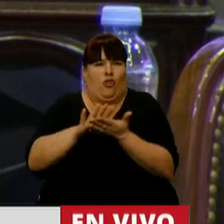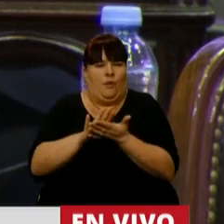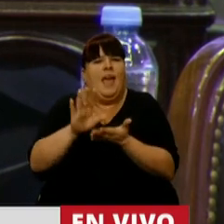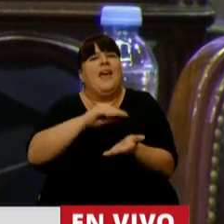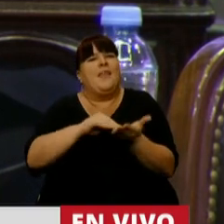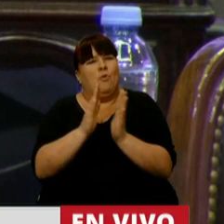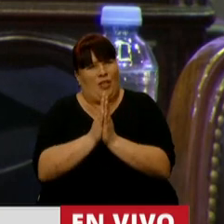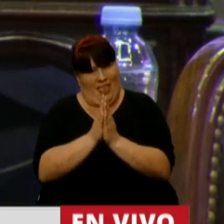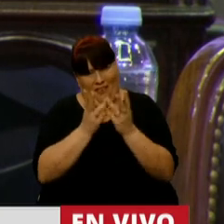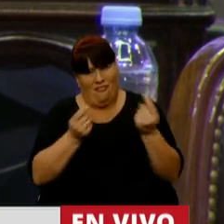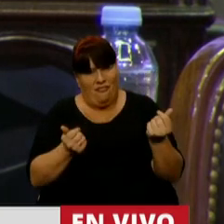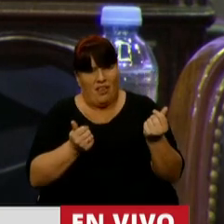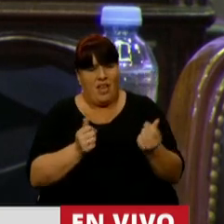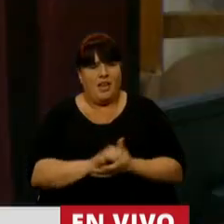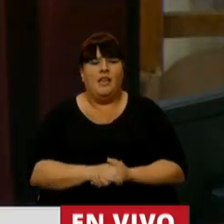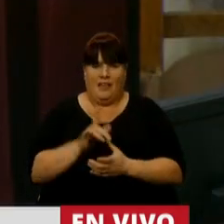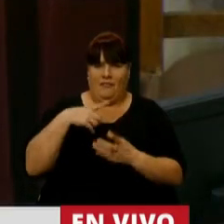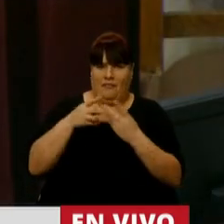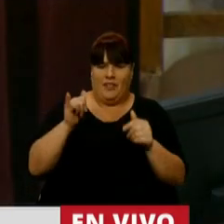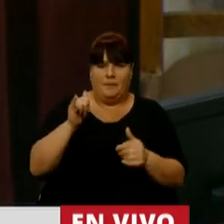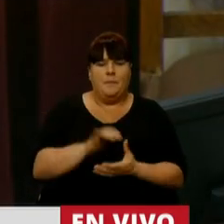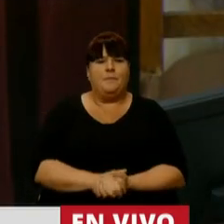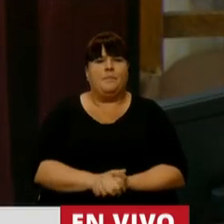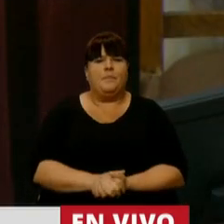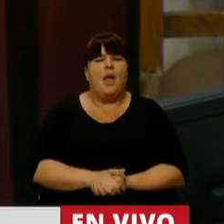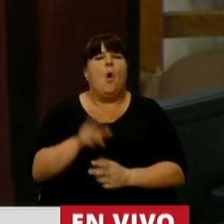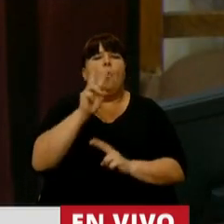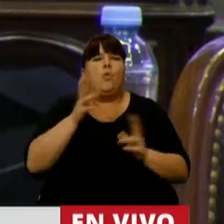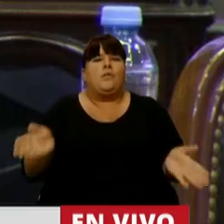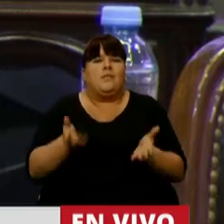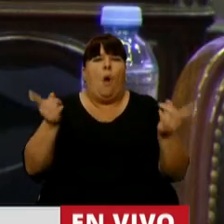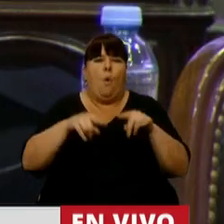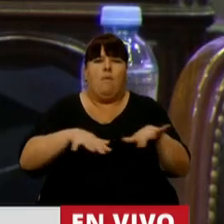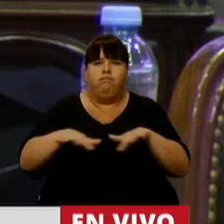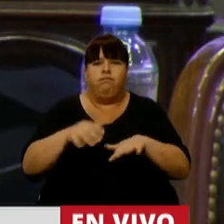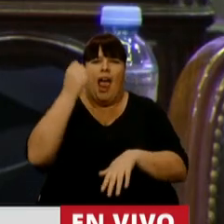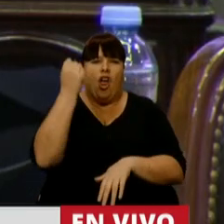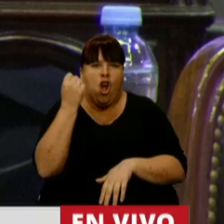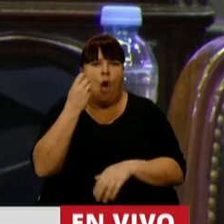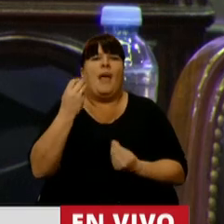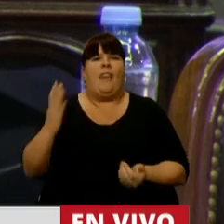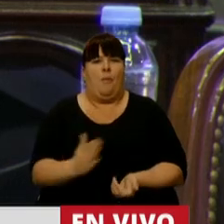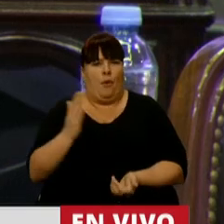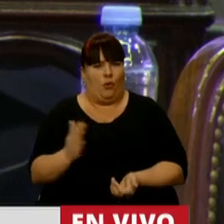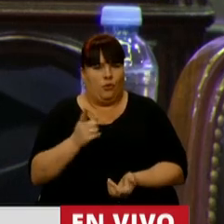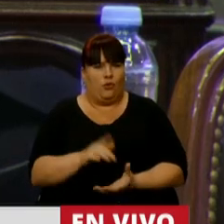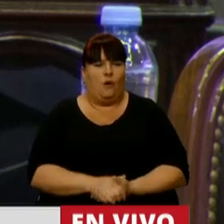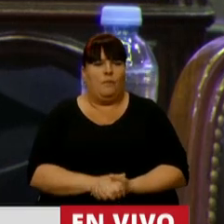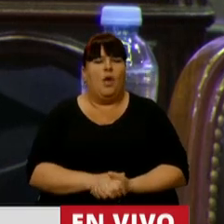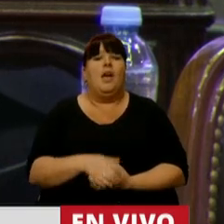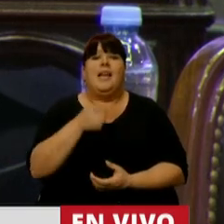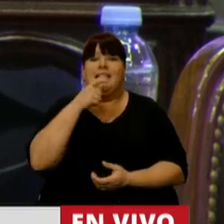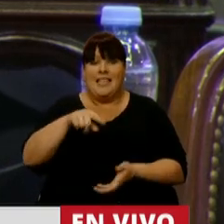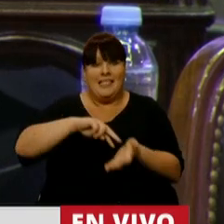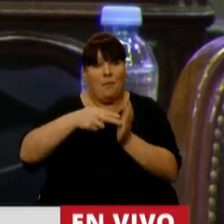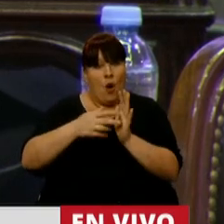Diputada, le pido si puede ir redondeando. Ahí está, Presidente. Propiciando la reactivación económica productiva. Y lograr que